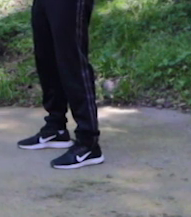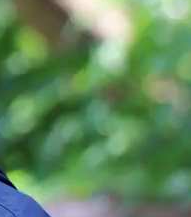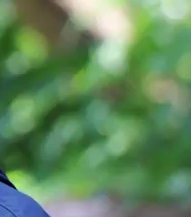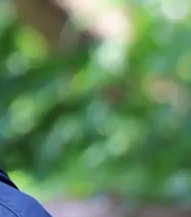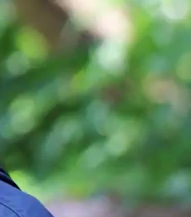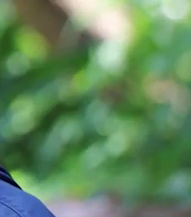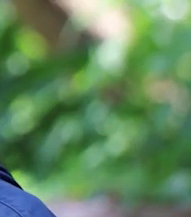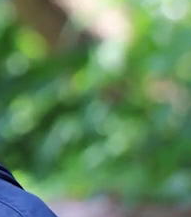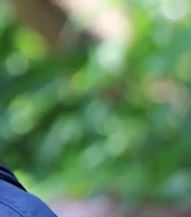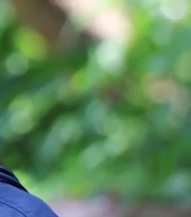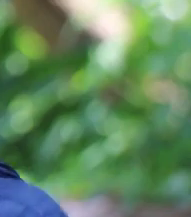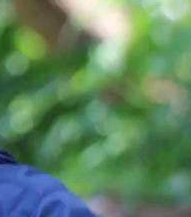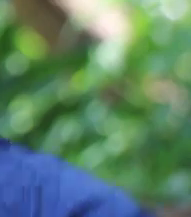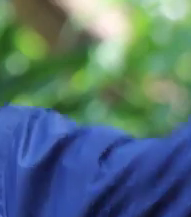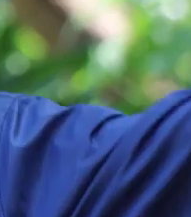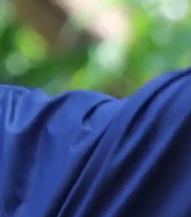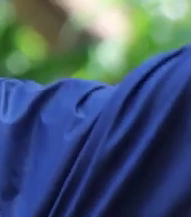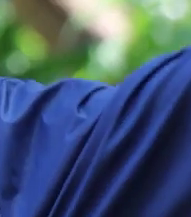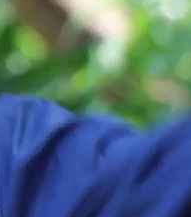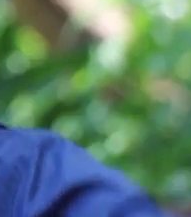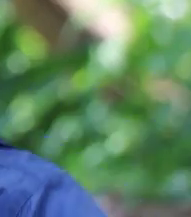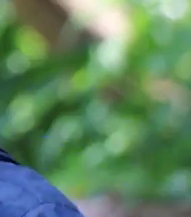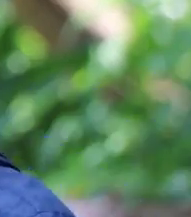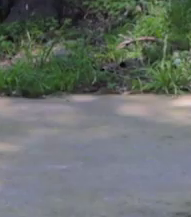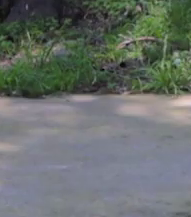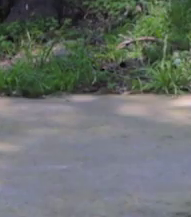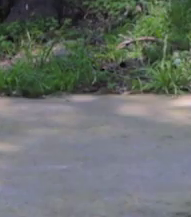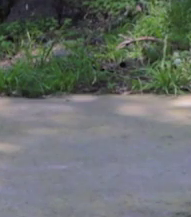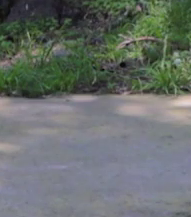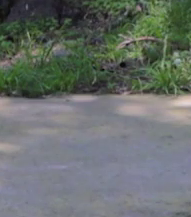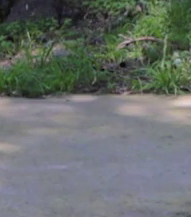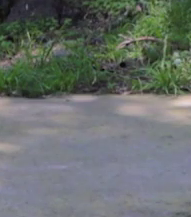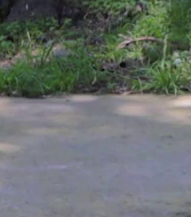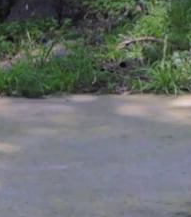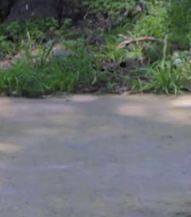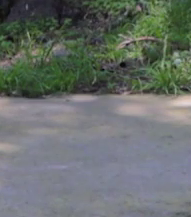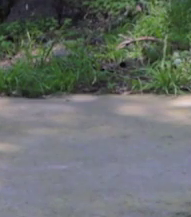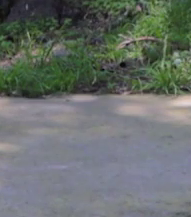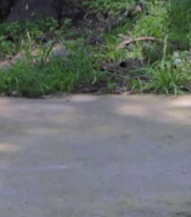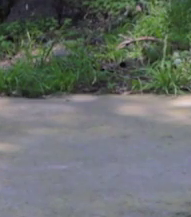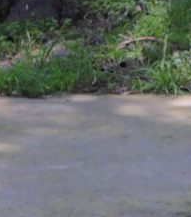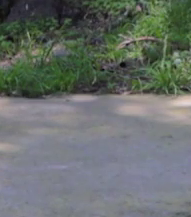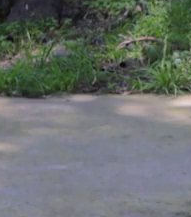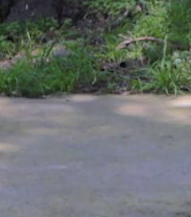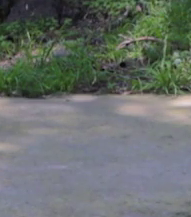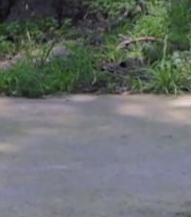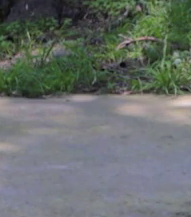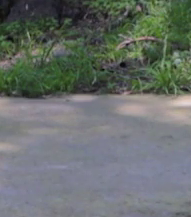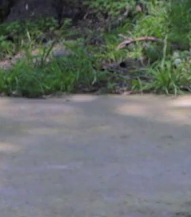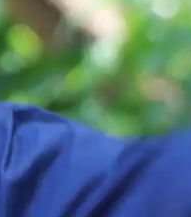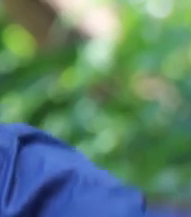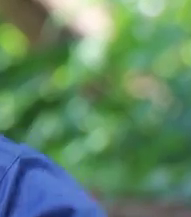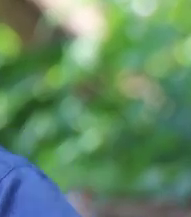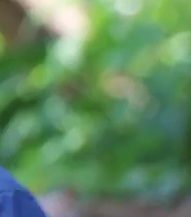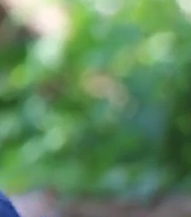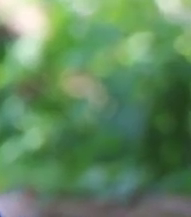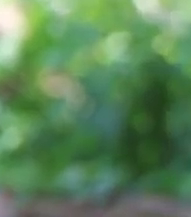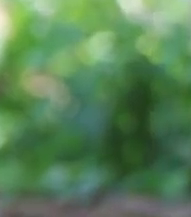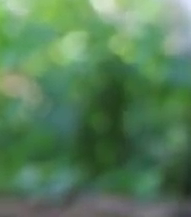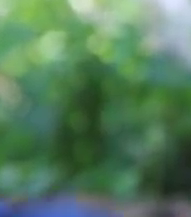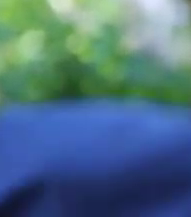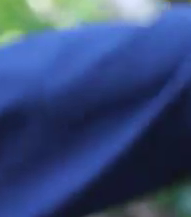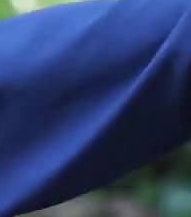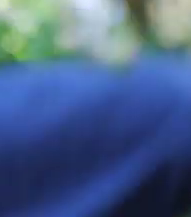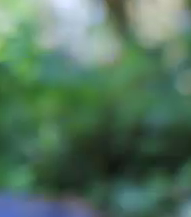bajamos abrir nuestros brazos lateralmente muy bien a la altura de los hombros ¡Bien! ¡Exactamente ahí!